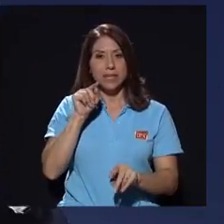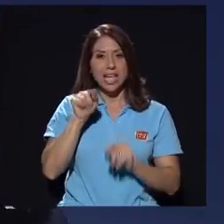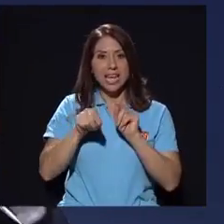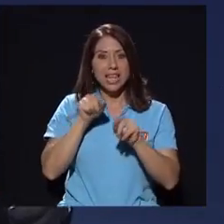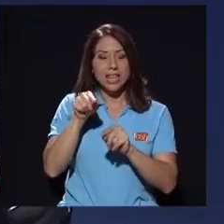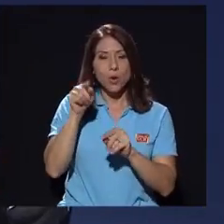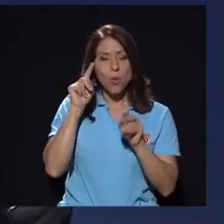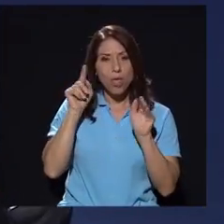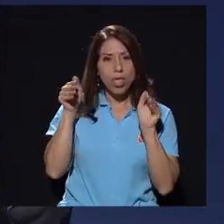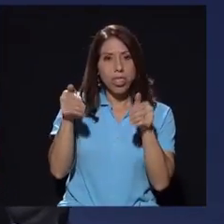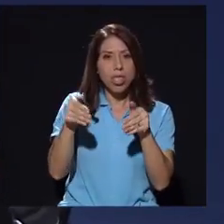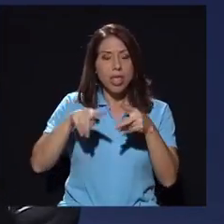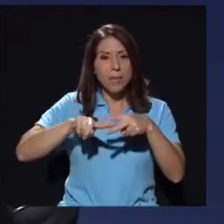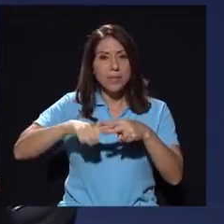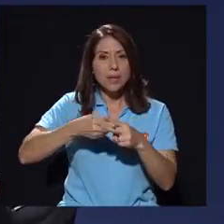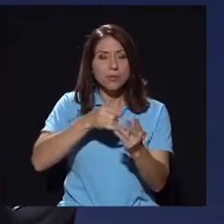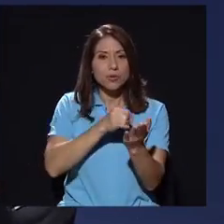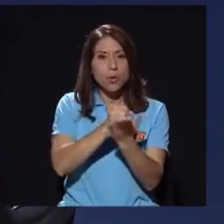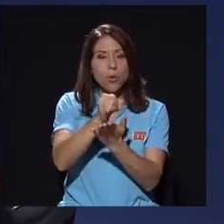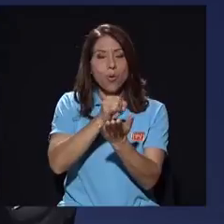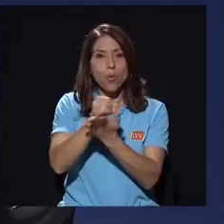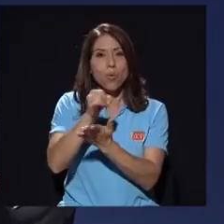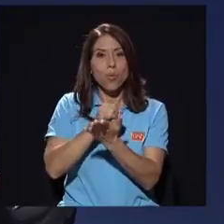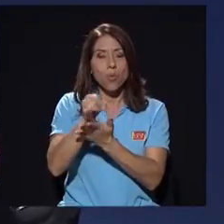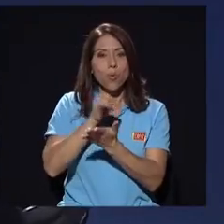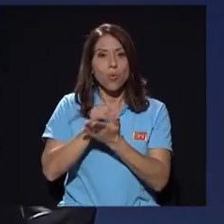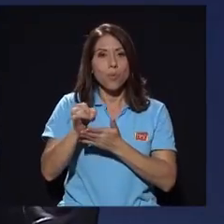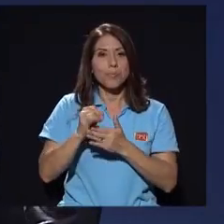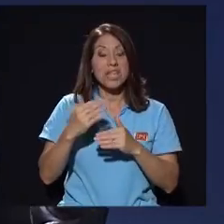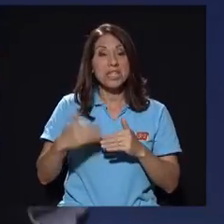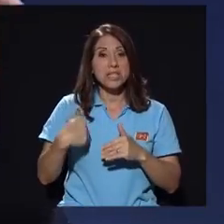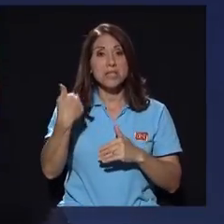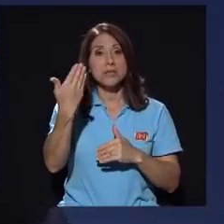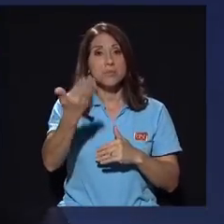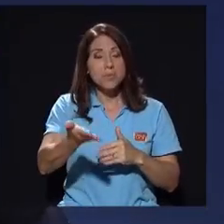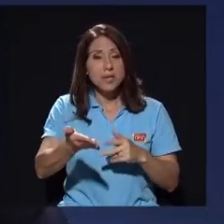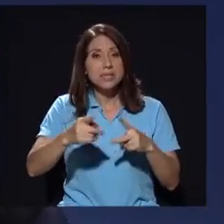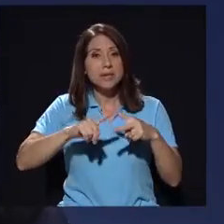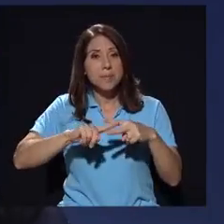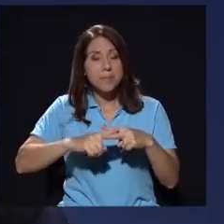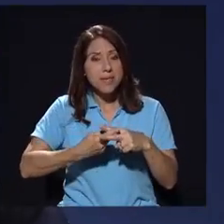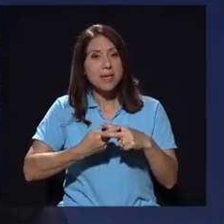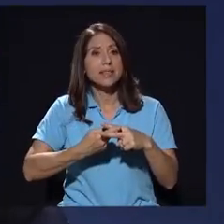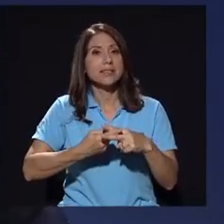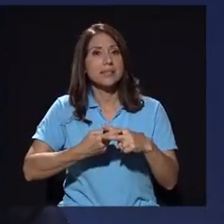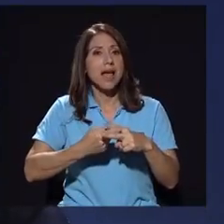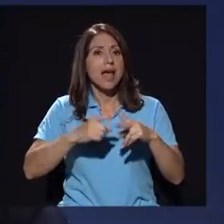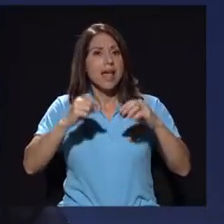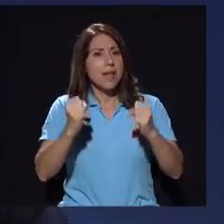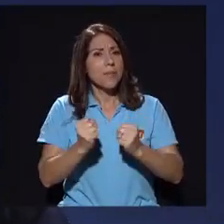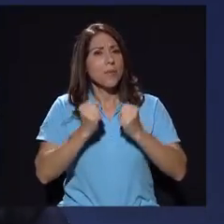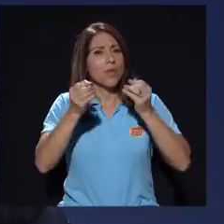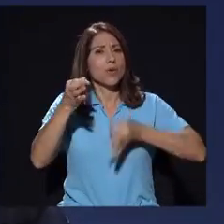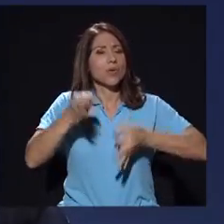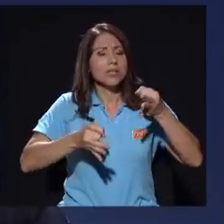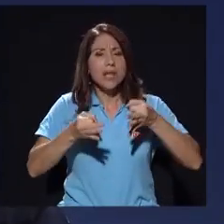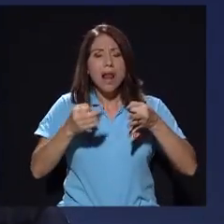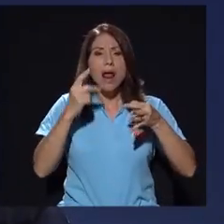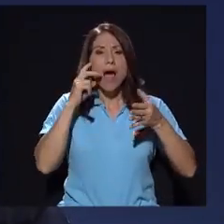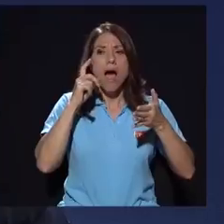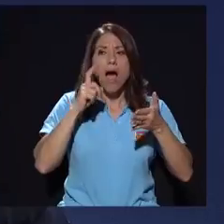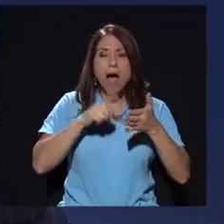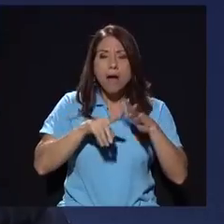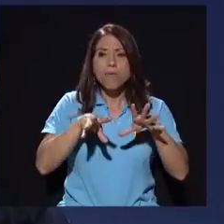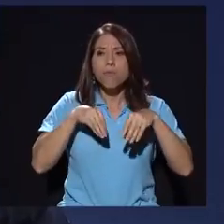y empezamos a hacer investigación. Después de ahí se empieza a reconocer, sobre todo en el Poder Judicial, una serie de malas